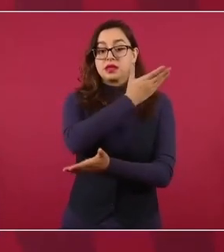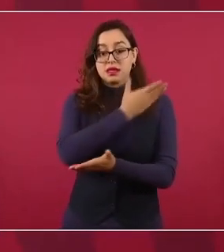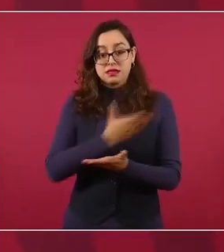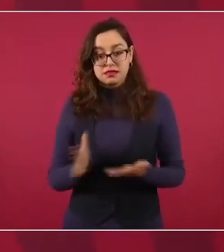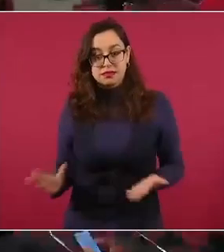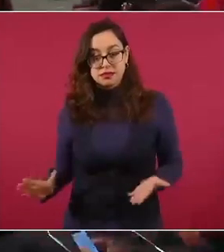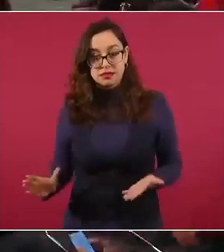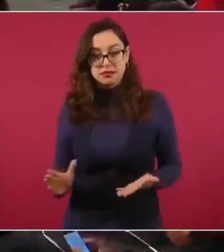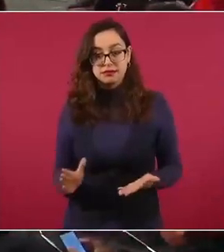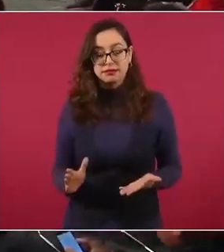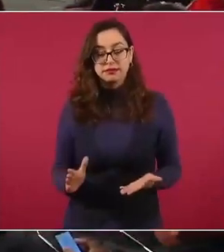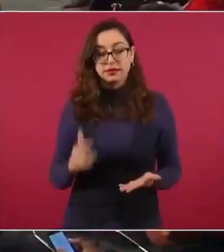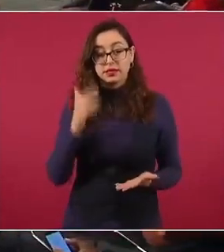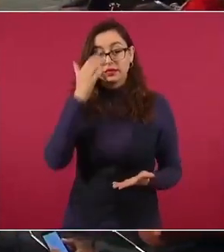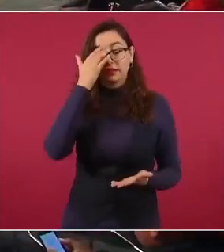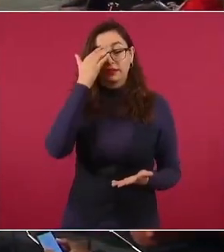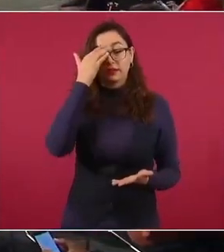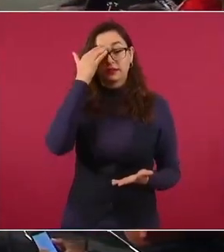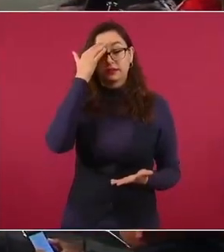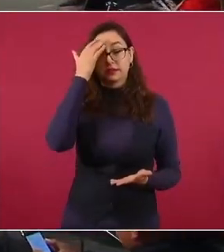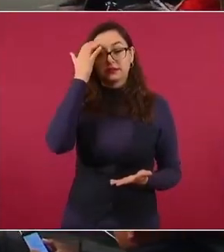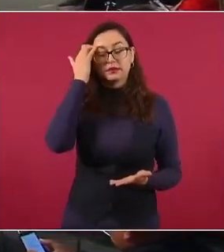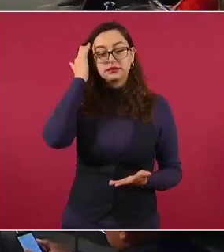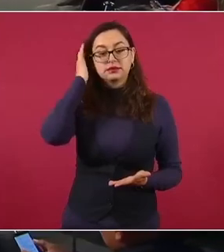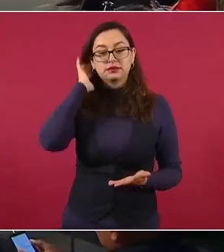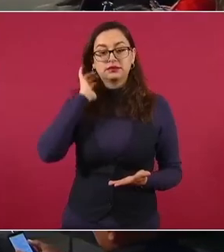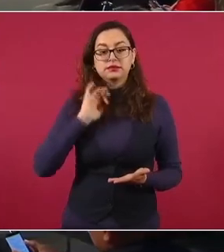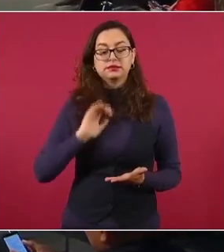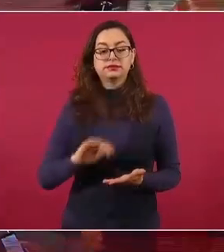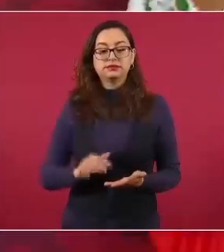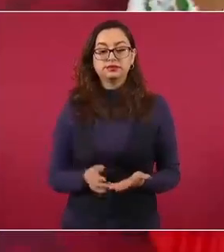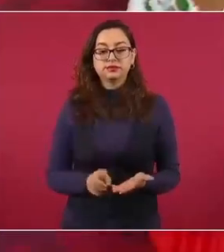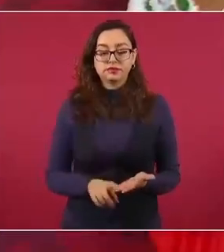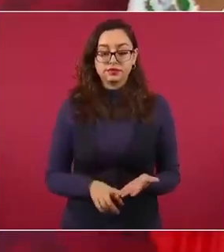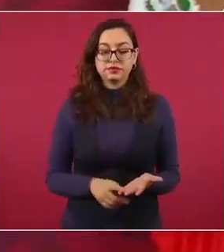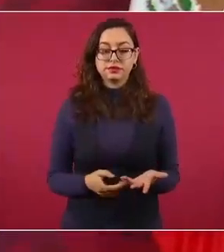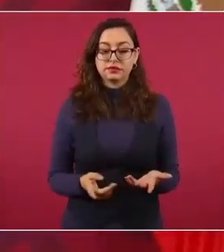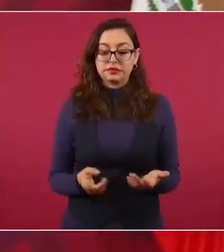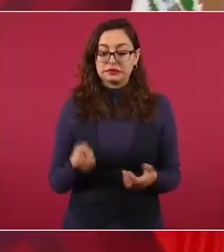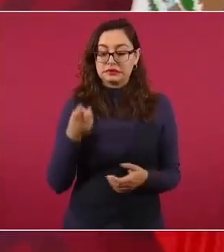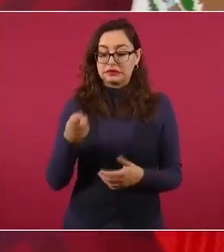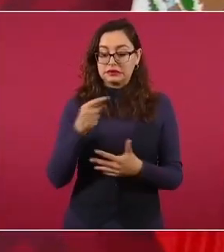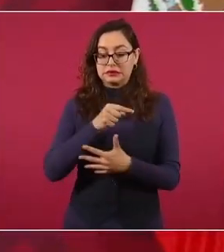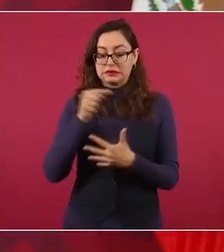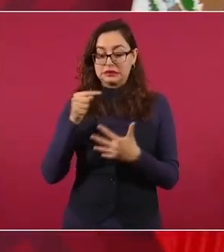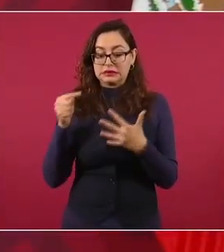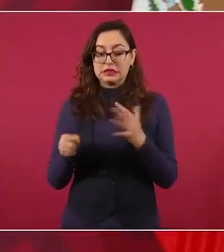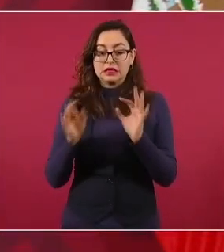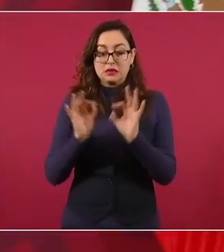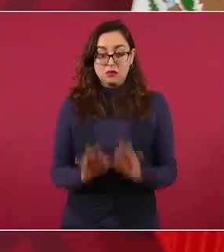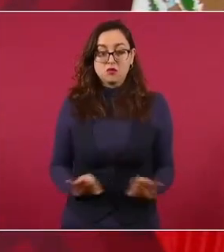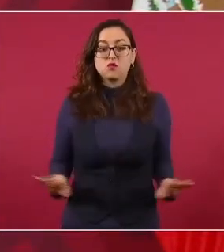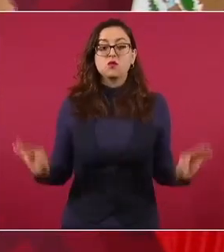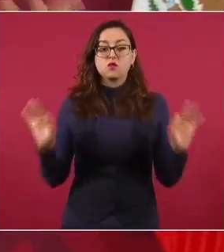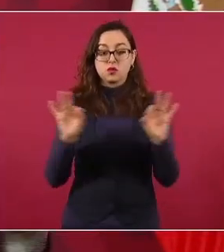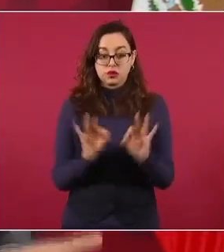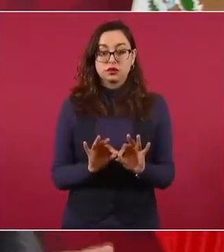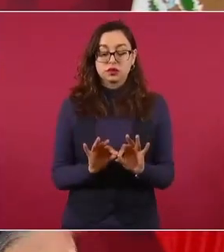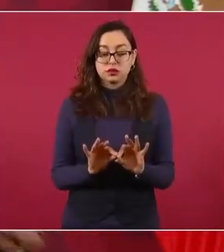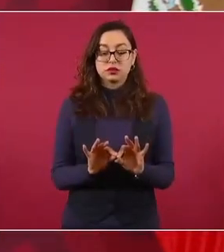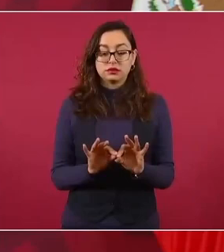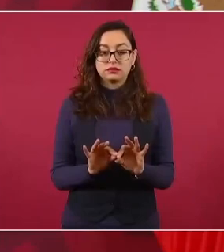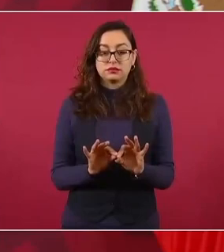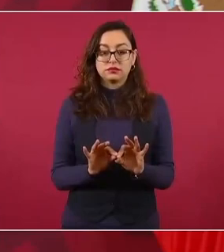que desde luego es lo esencial, los pobres